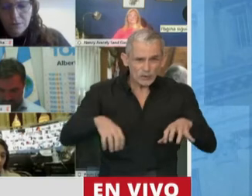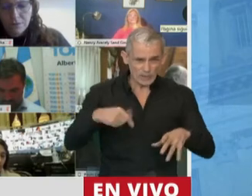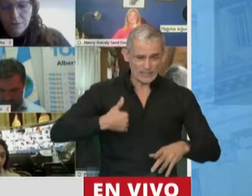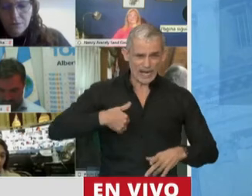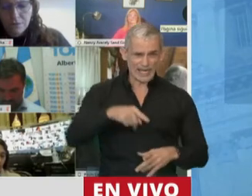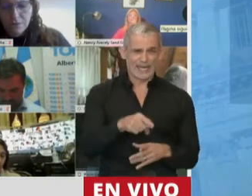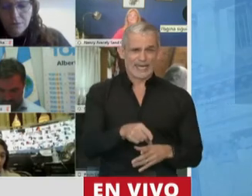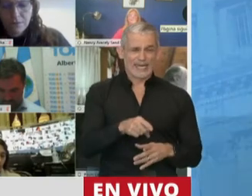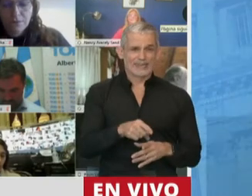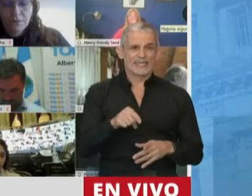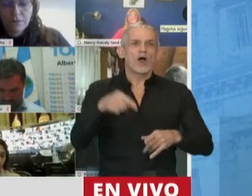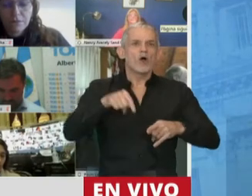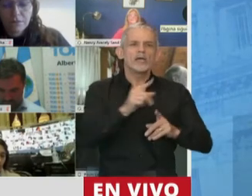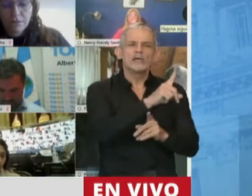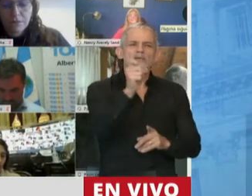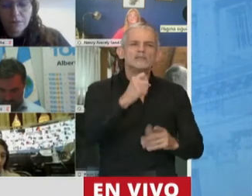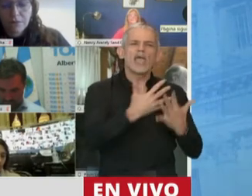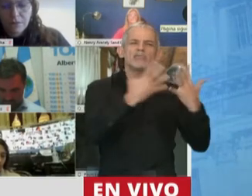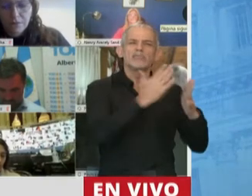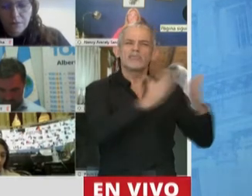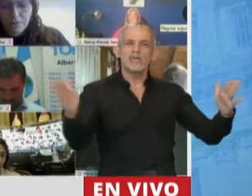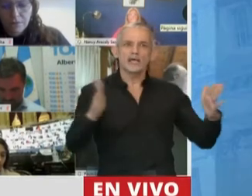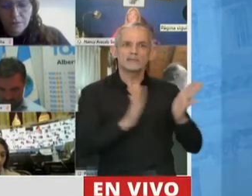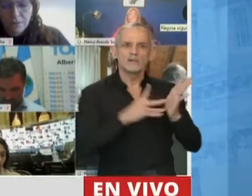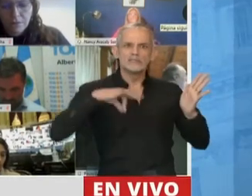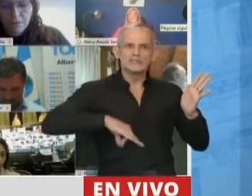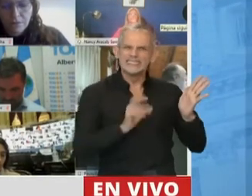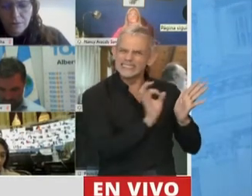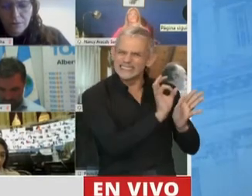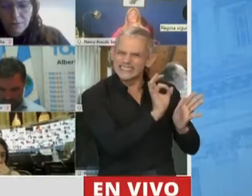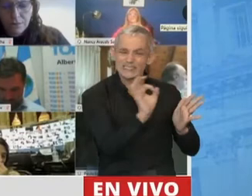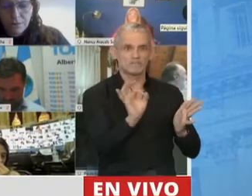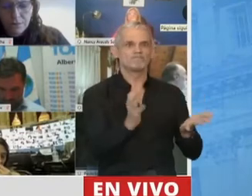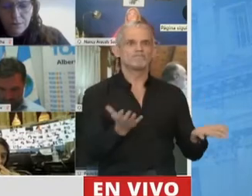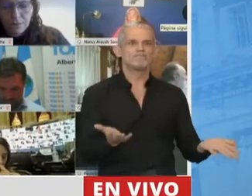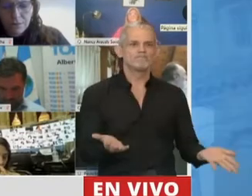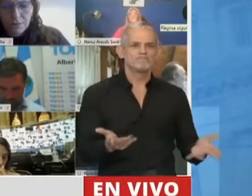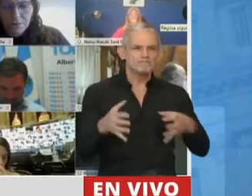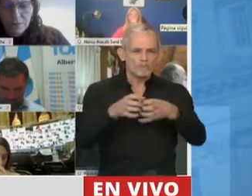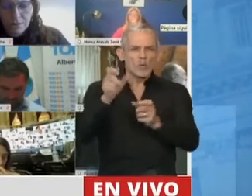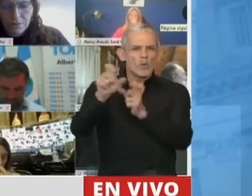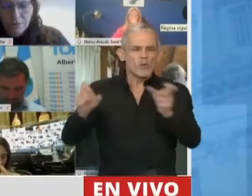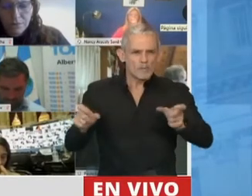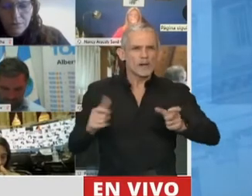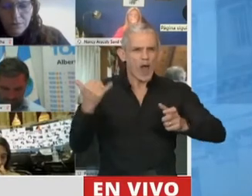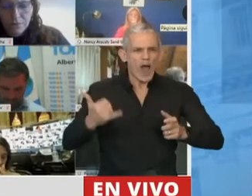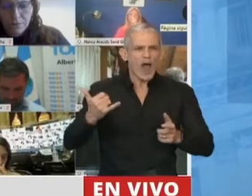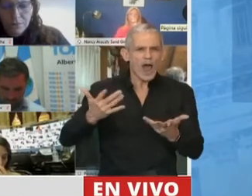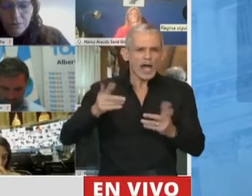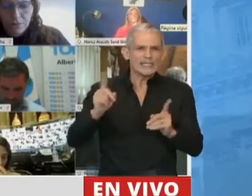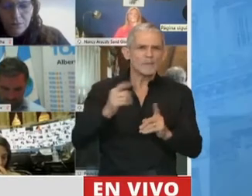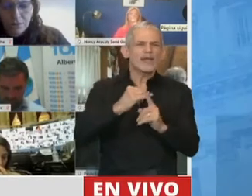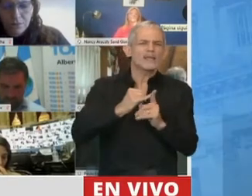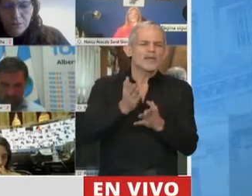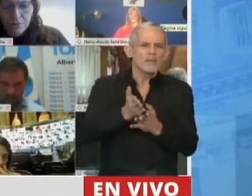hace 100 días que no pueden facturar. La clase media, esta pandemia la tiene como el sector tal vez